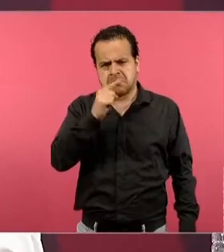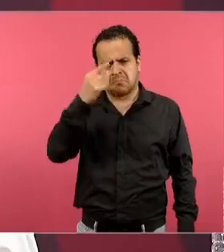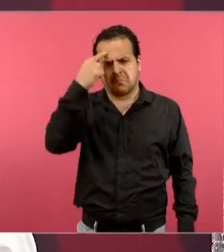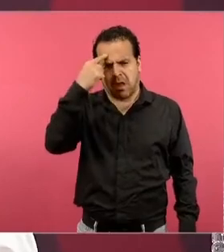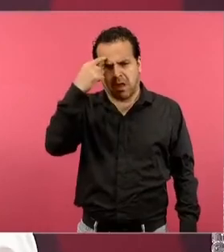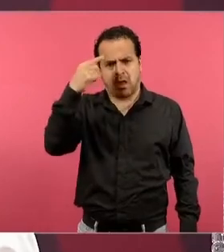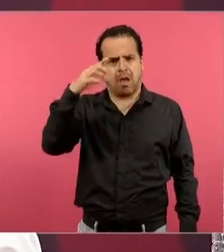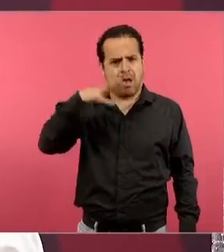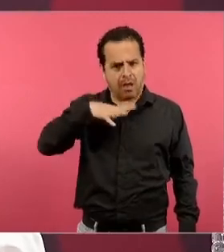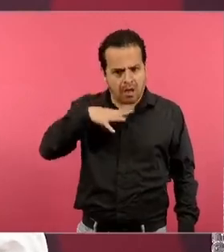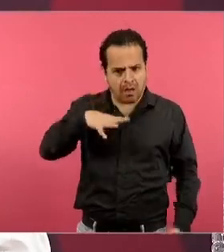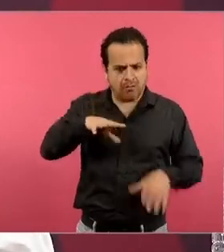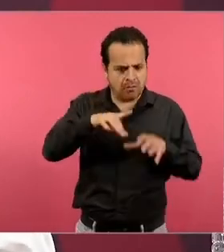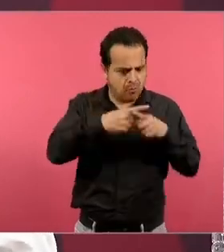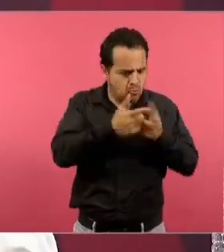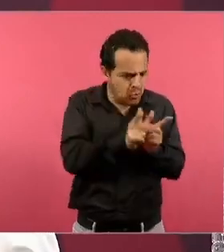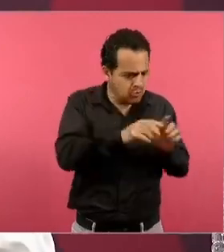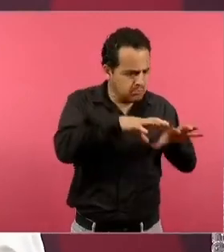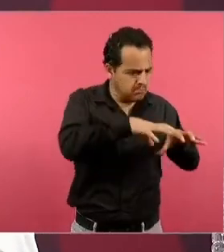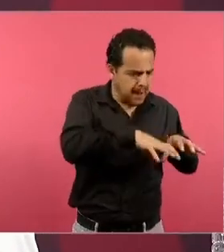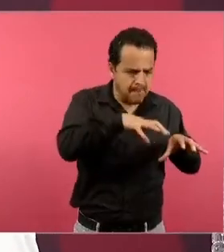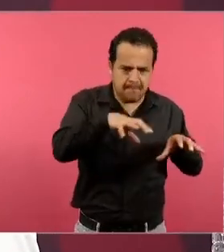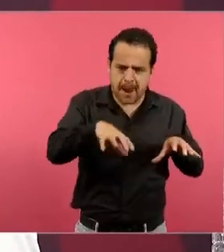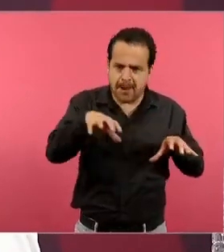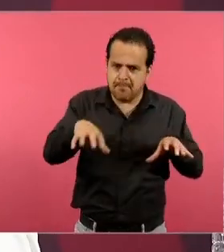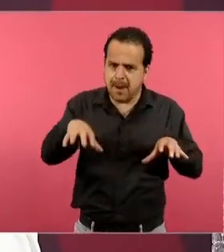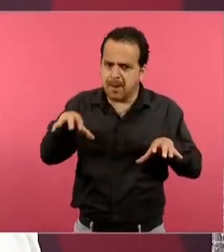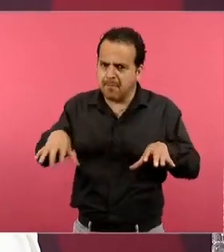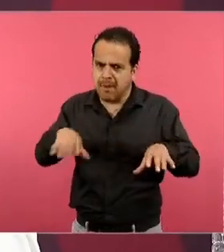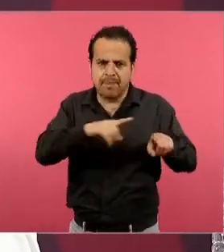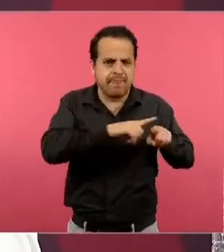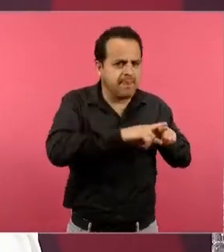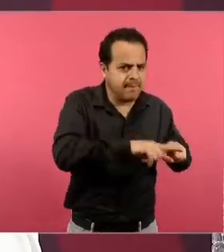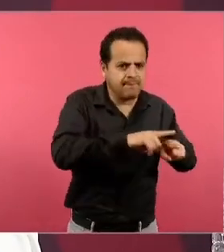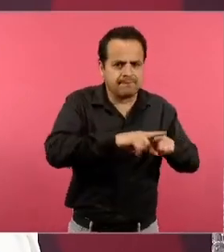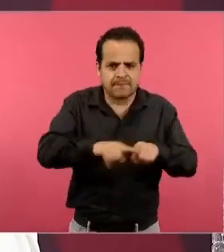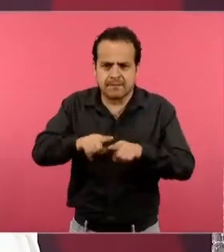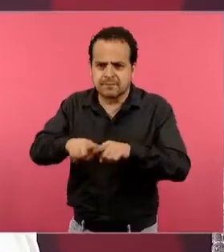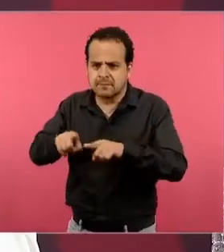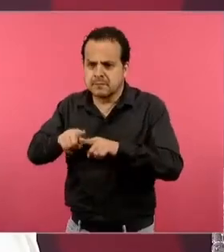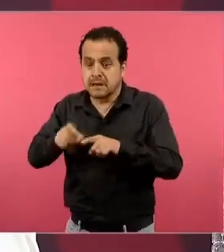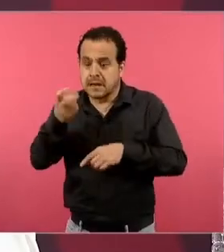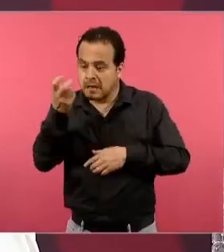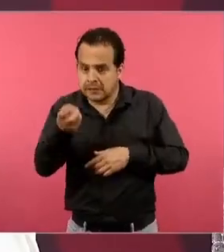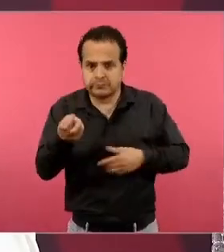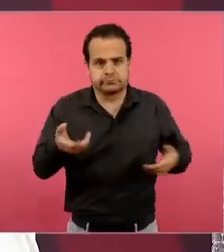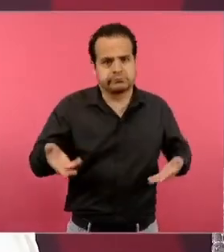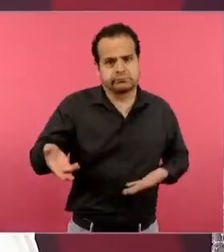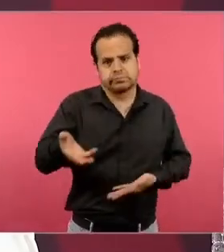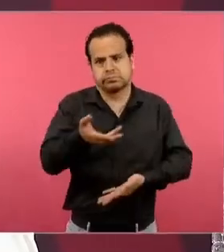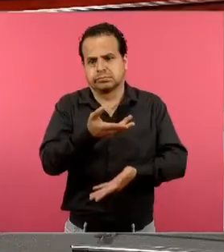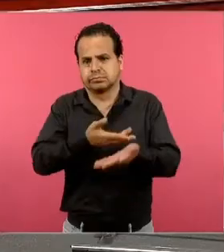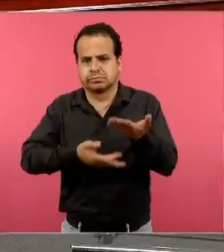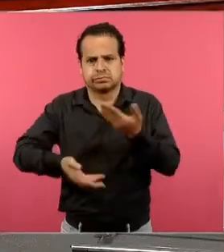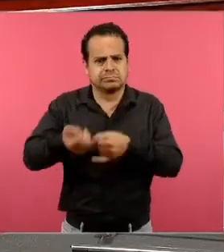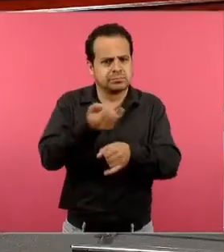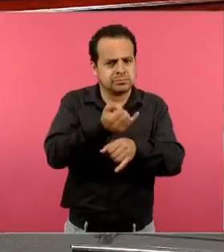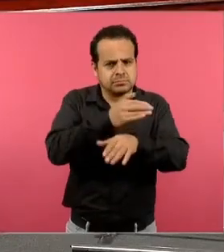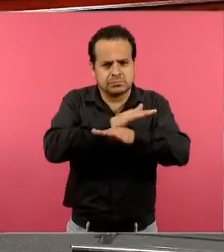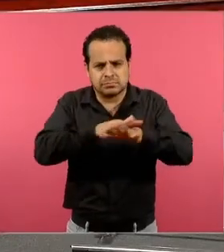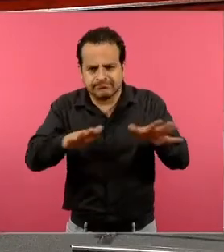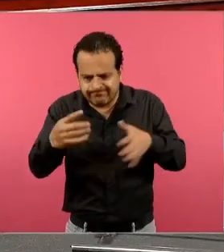comentarlo no vale la pena comentarlo eso es importante en toda la información que se da aquí pero